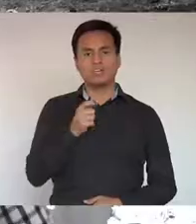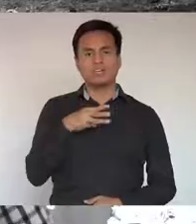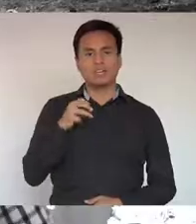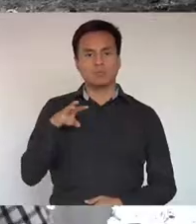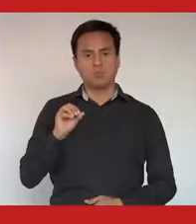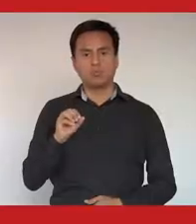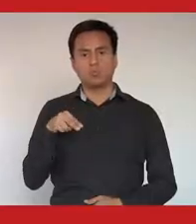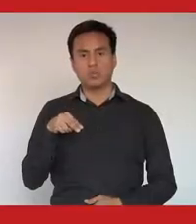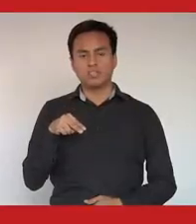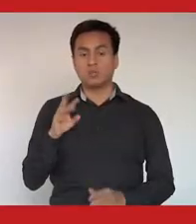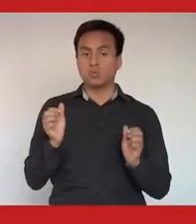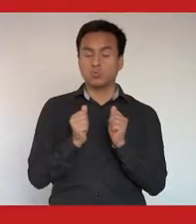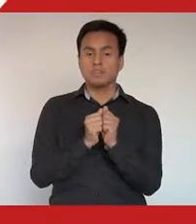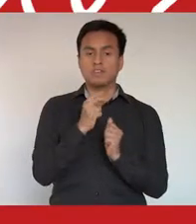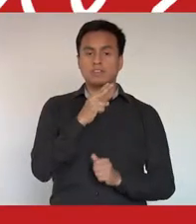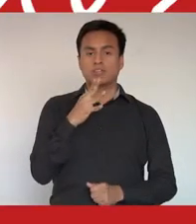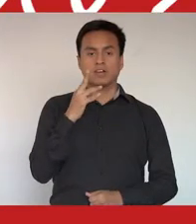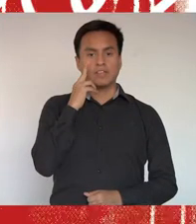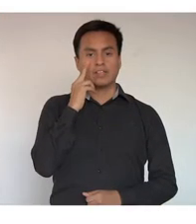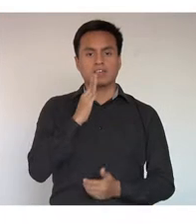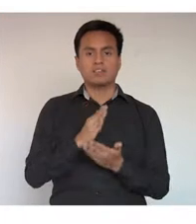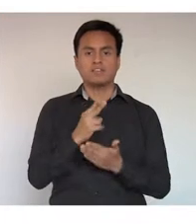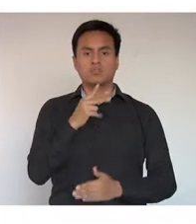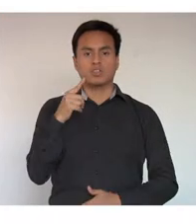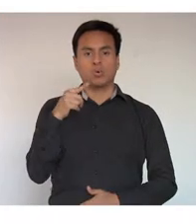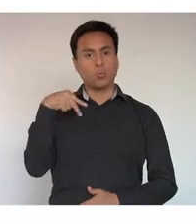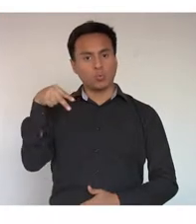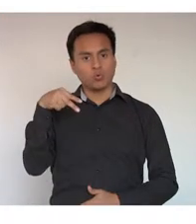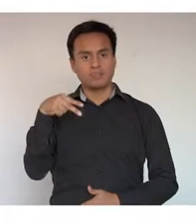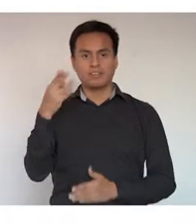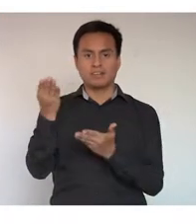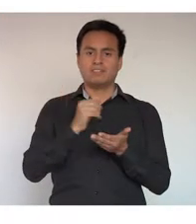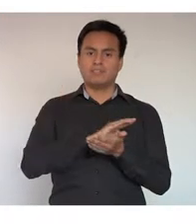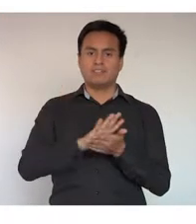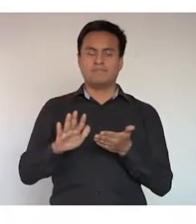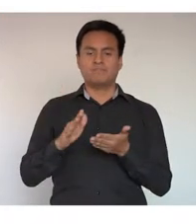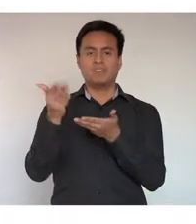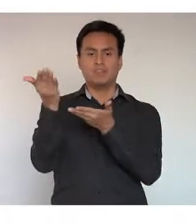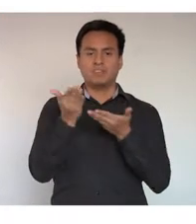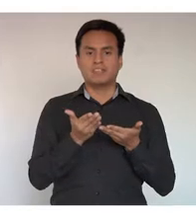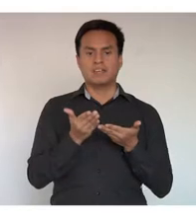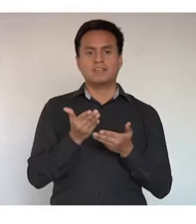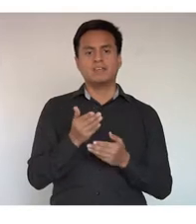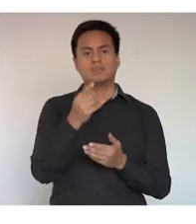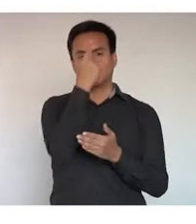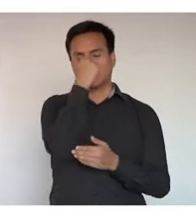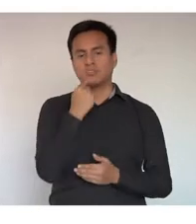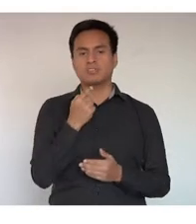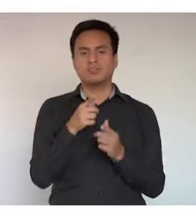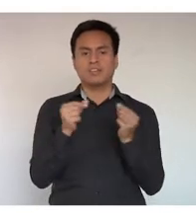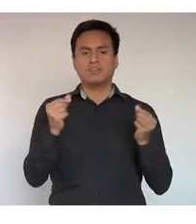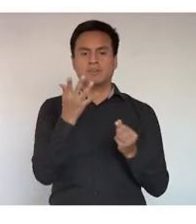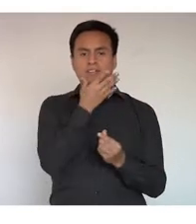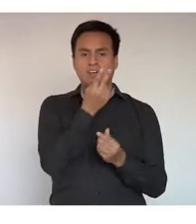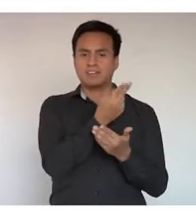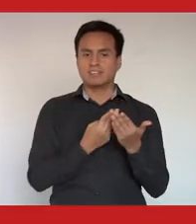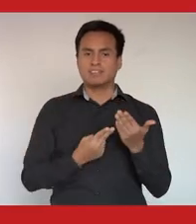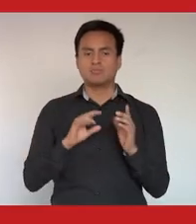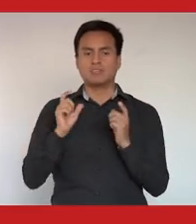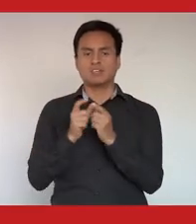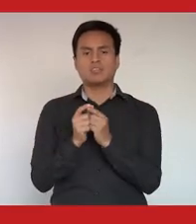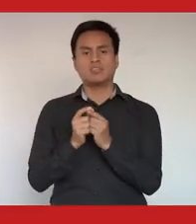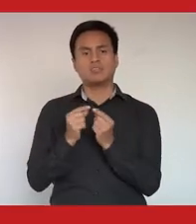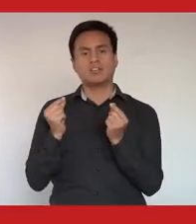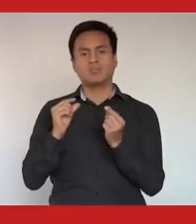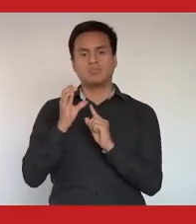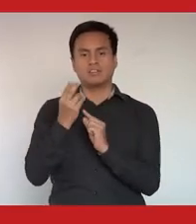Guillermo Núñez. Juntos entre el 25 de abril y el 21 de junio. Entrada liberada. Invita el Museo Nacional de Bellas Artes y el